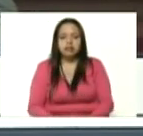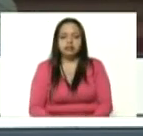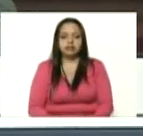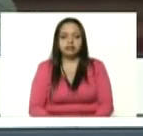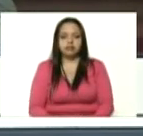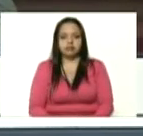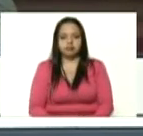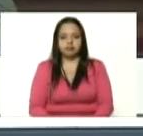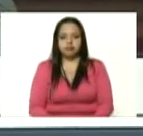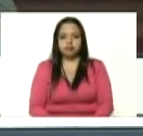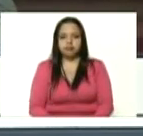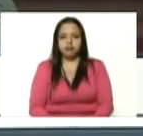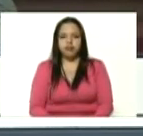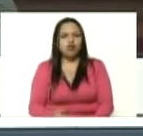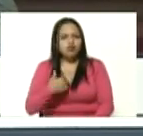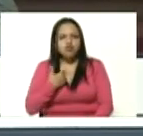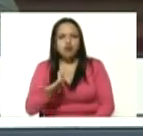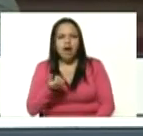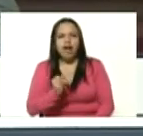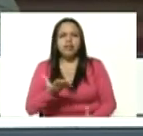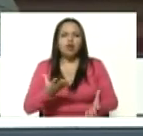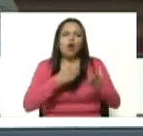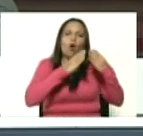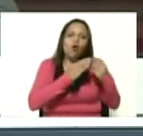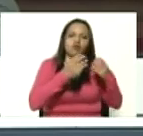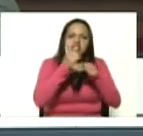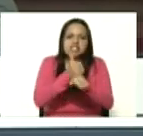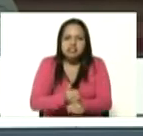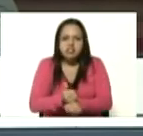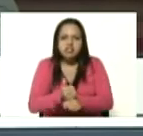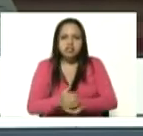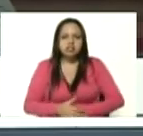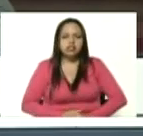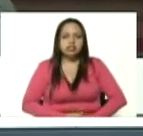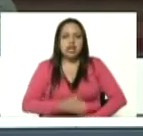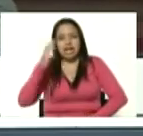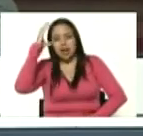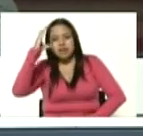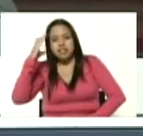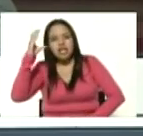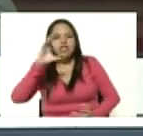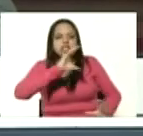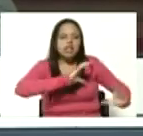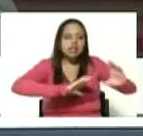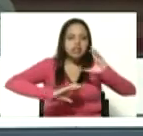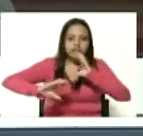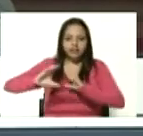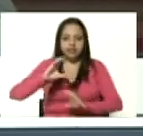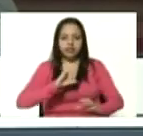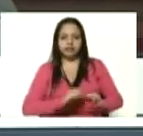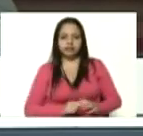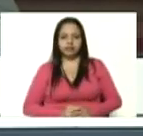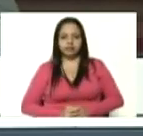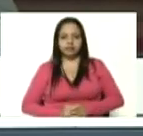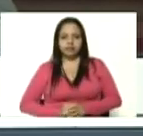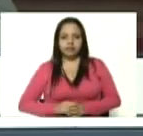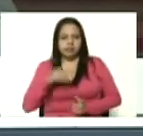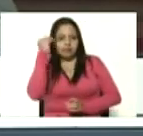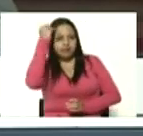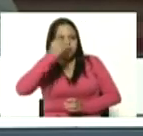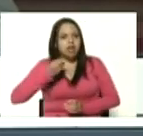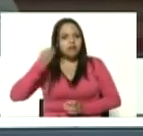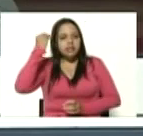yo confío mucho en esa capacidad científica analítica